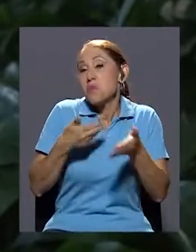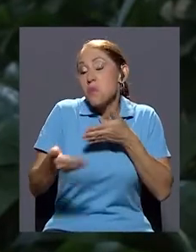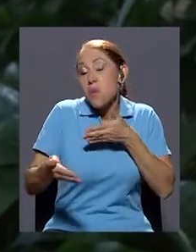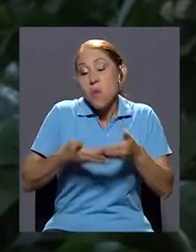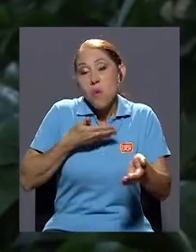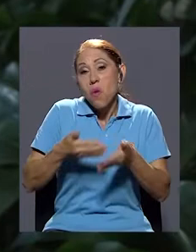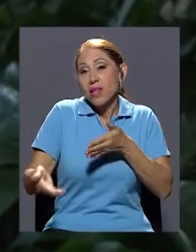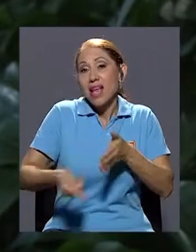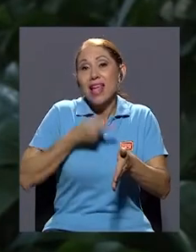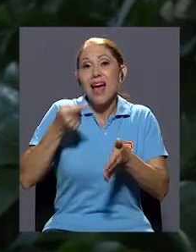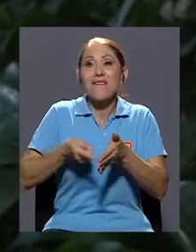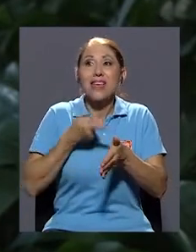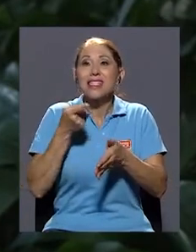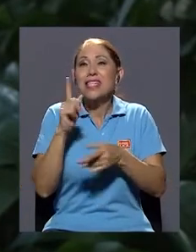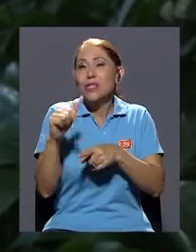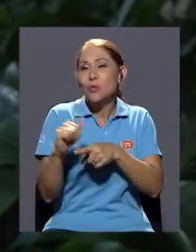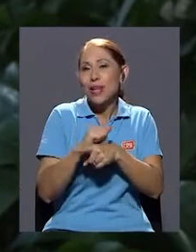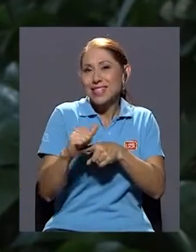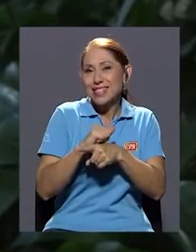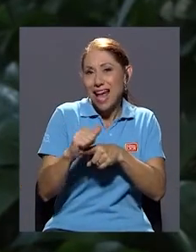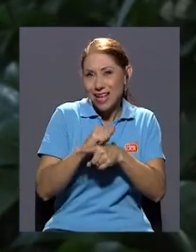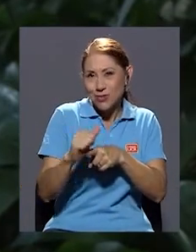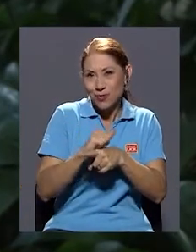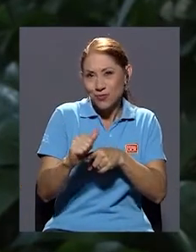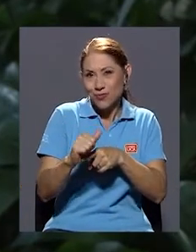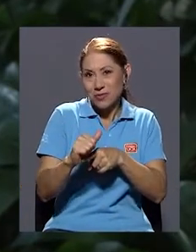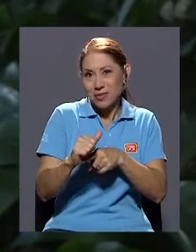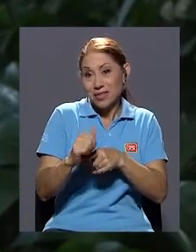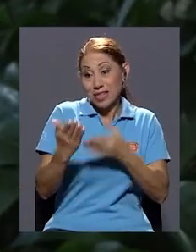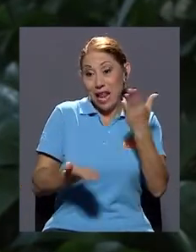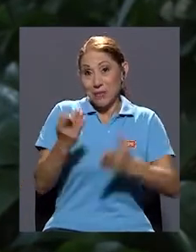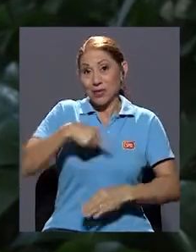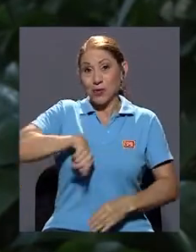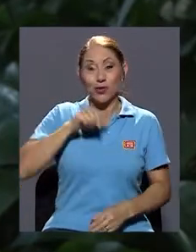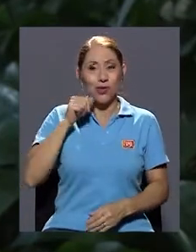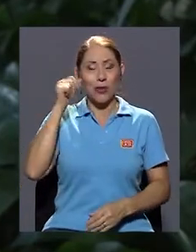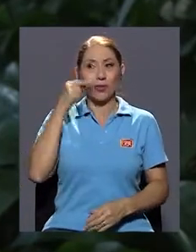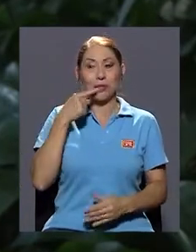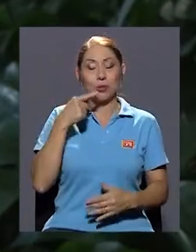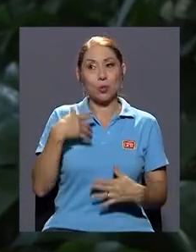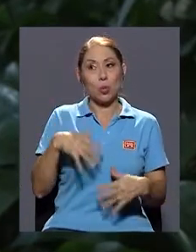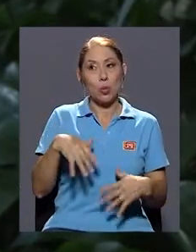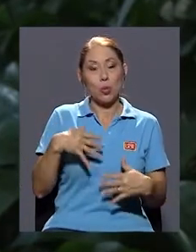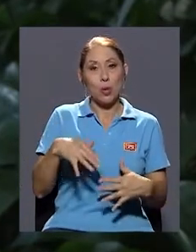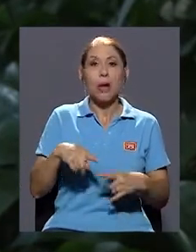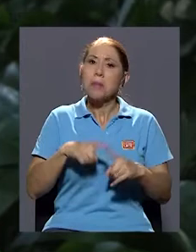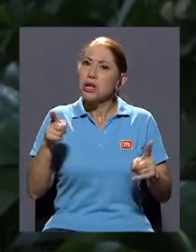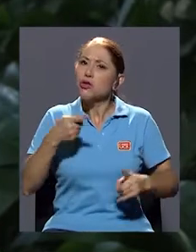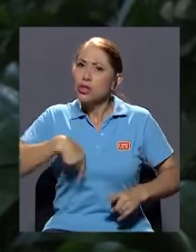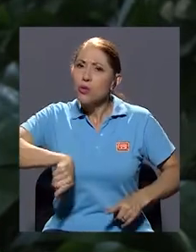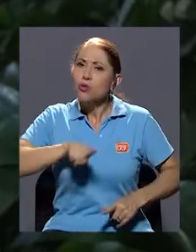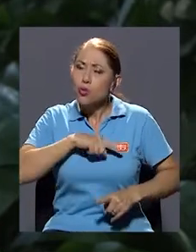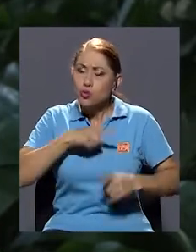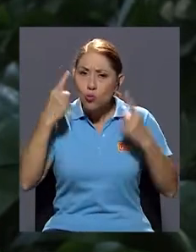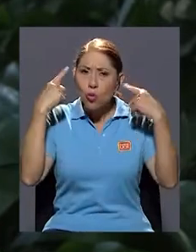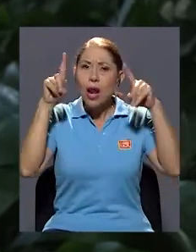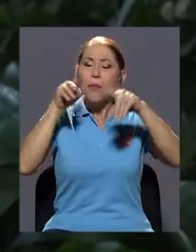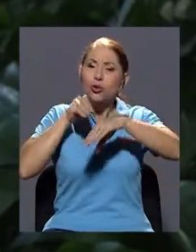veces un poco estrafalario a los ojos de nosotros los adultos, si lo que nosotros logramos transmitir es,